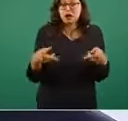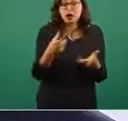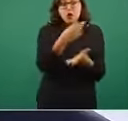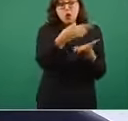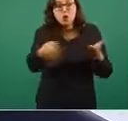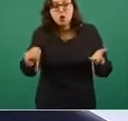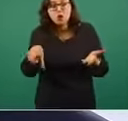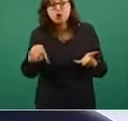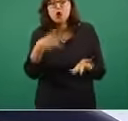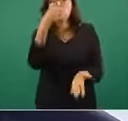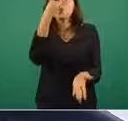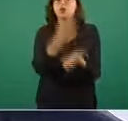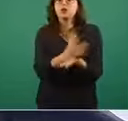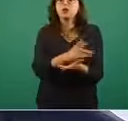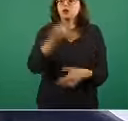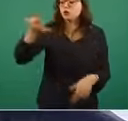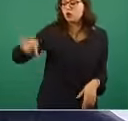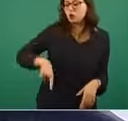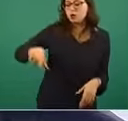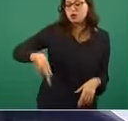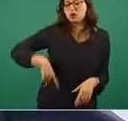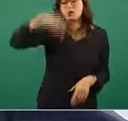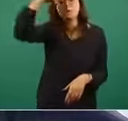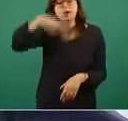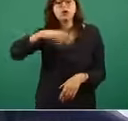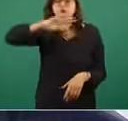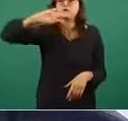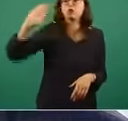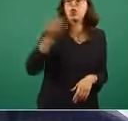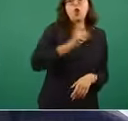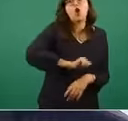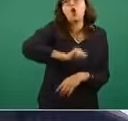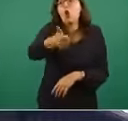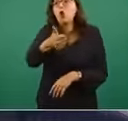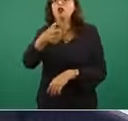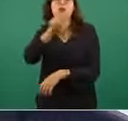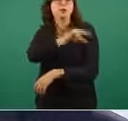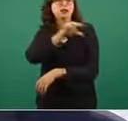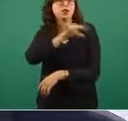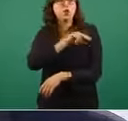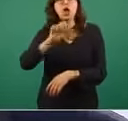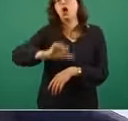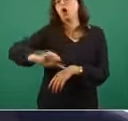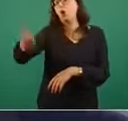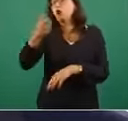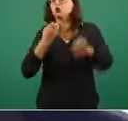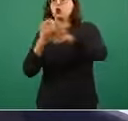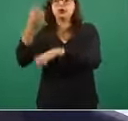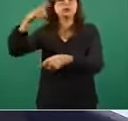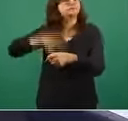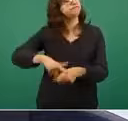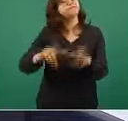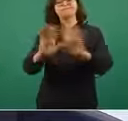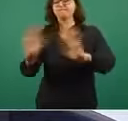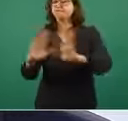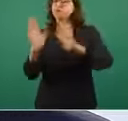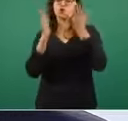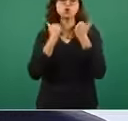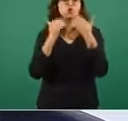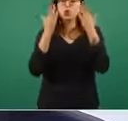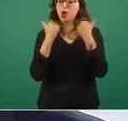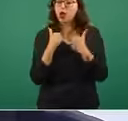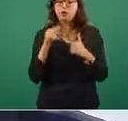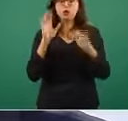Gobierno de México, el programa nacional. Entonces, no se deje confundir con otras plataformas, la plataforma del Gobierno de